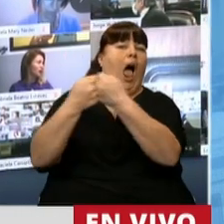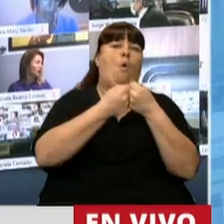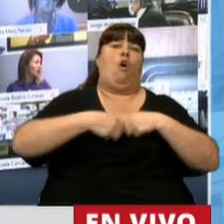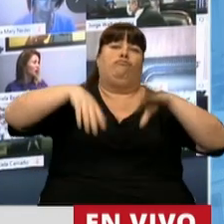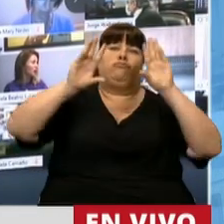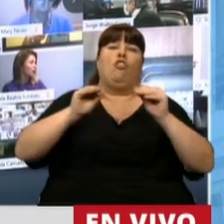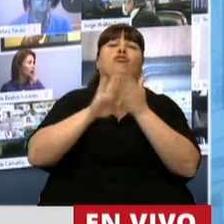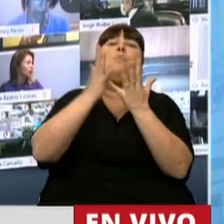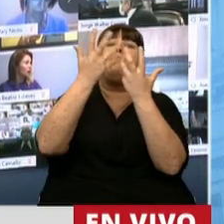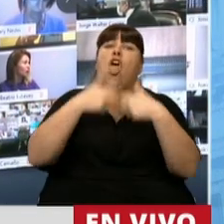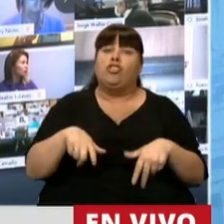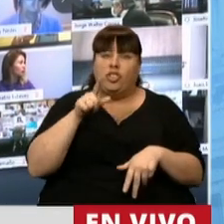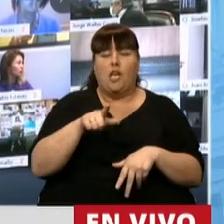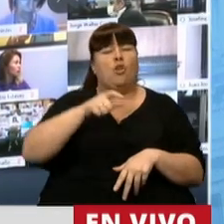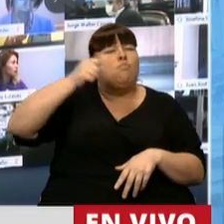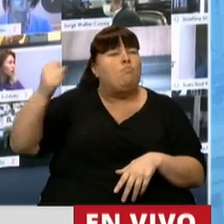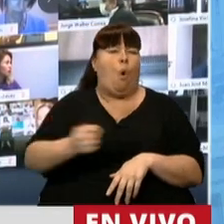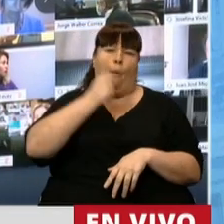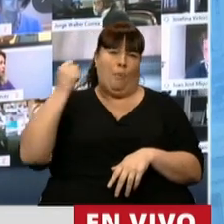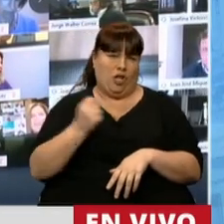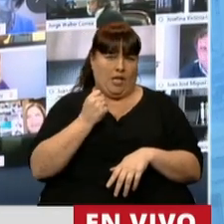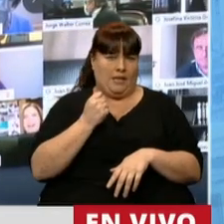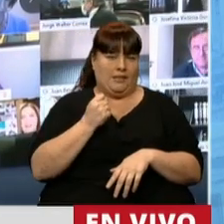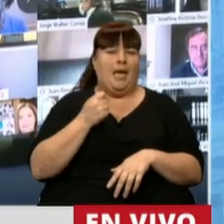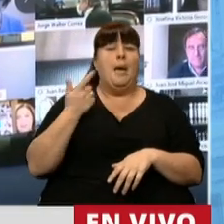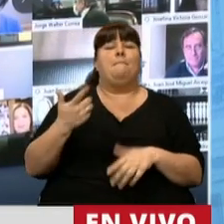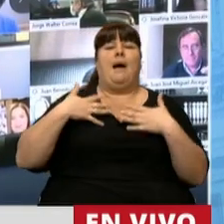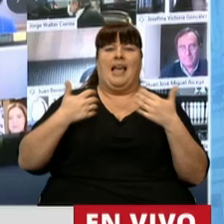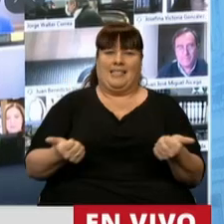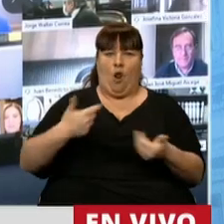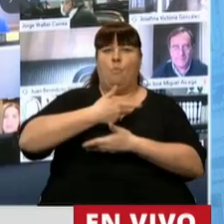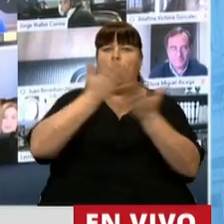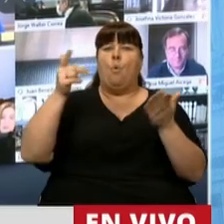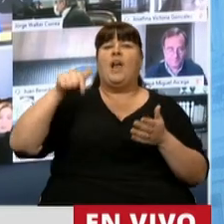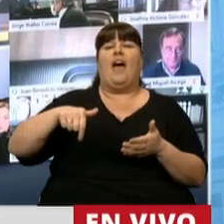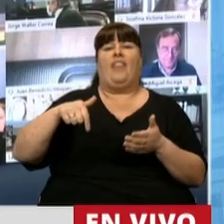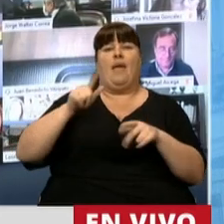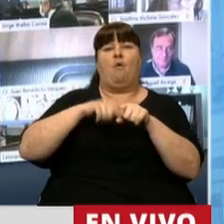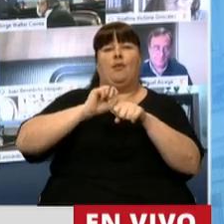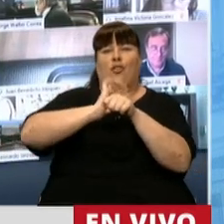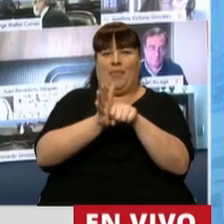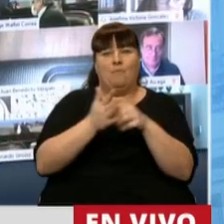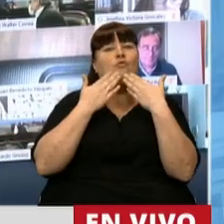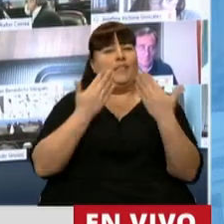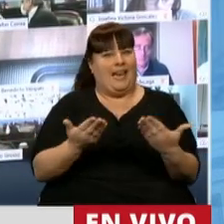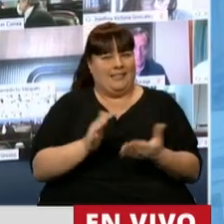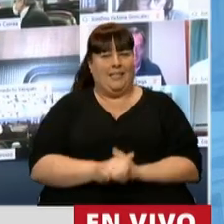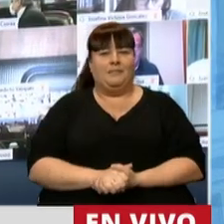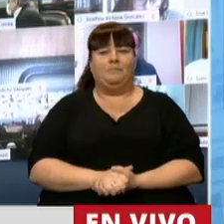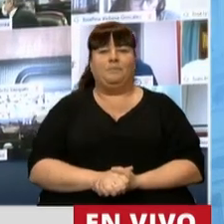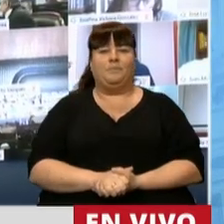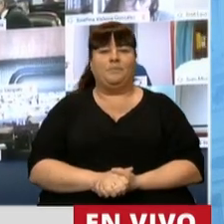consenso en torno a un proyecto de gran importancia para la salud pública en el marco de la pandemia. Muchísimas gracias.